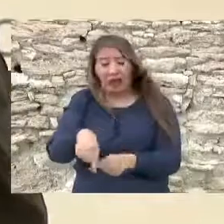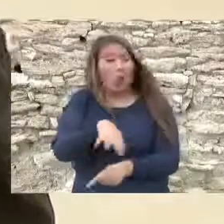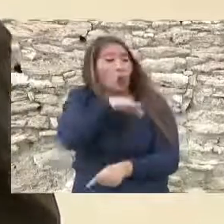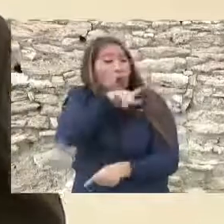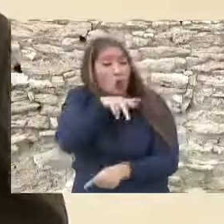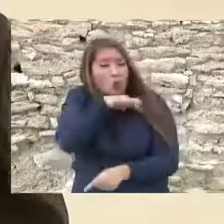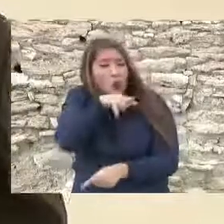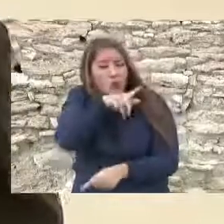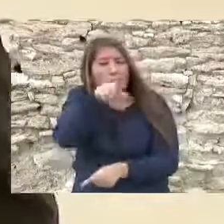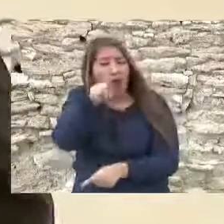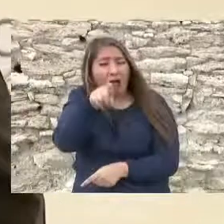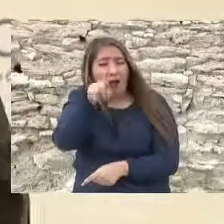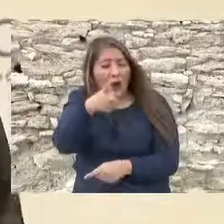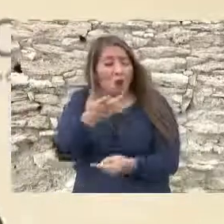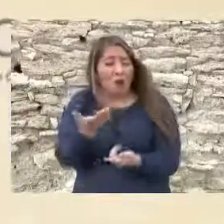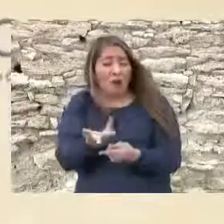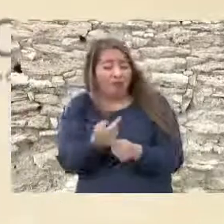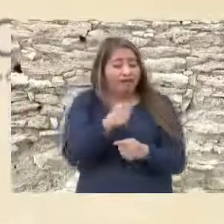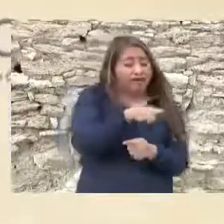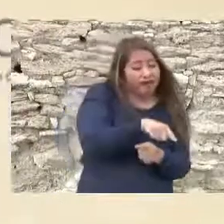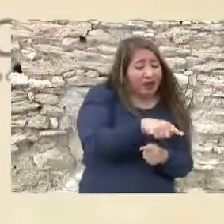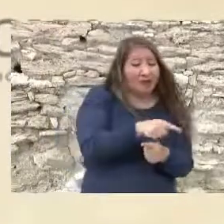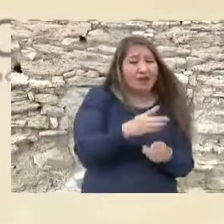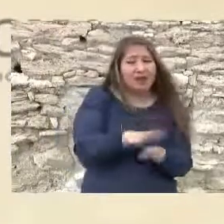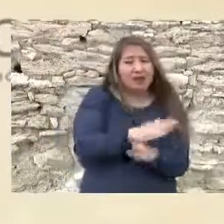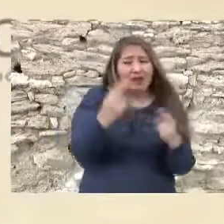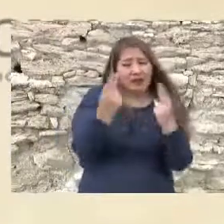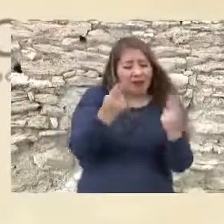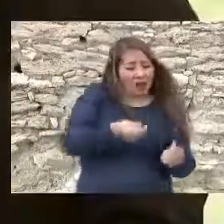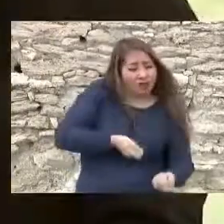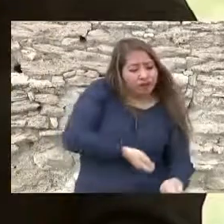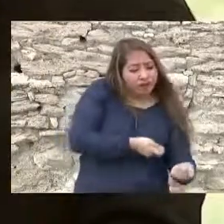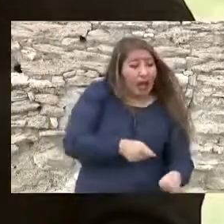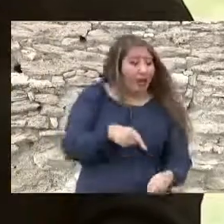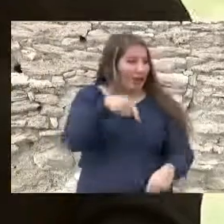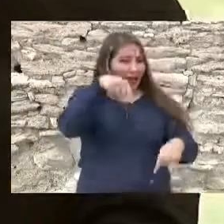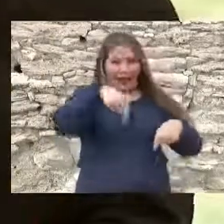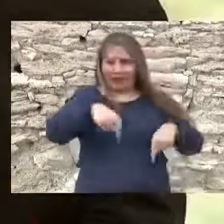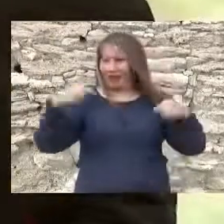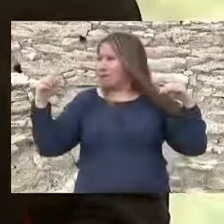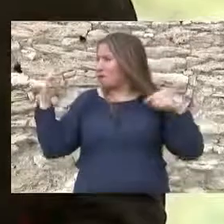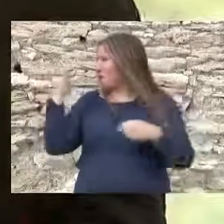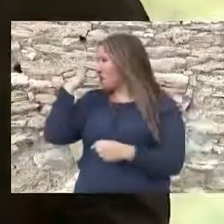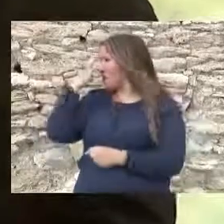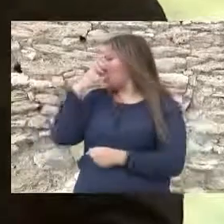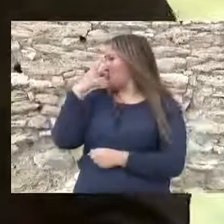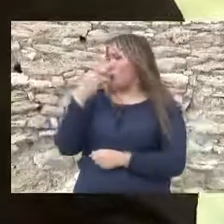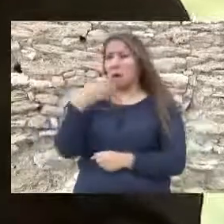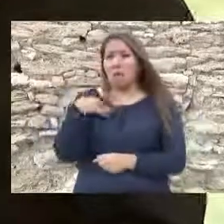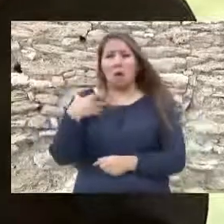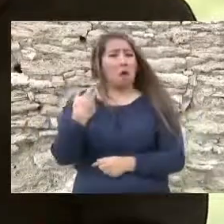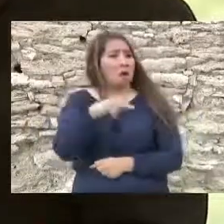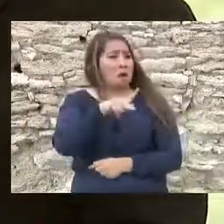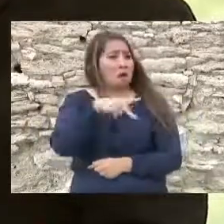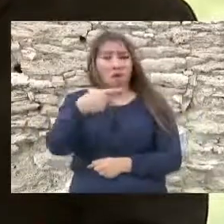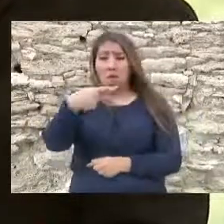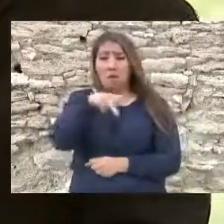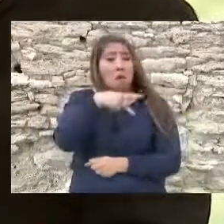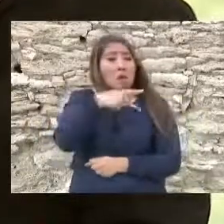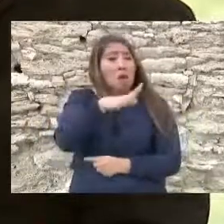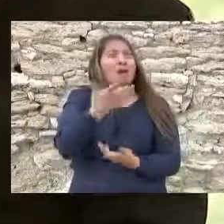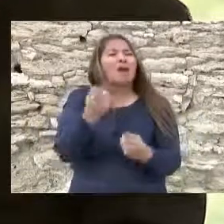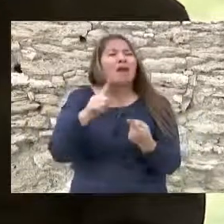al uso agrícola. Este bello lugar en el que nos encontramos es propiedad de la familia